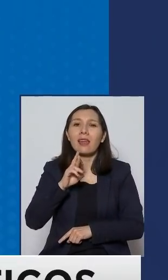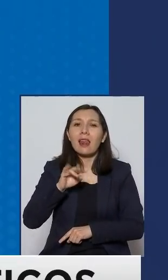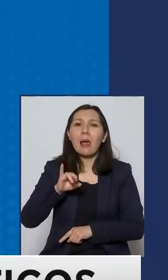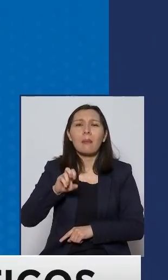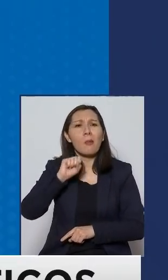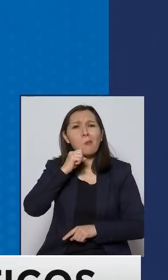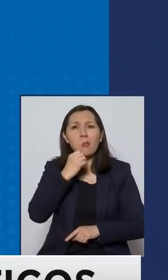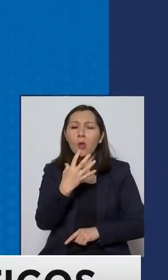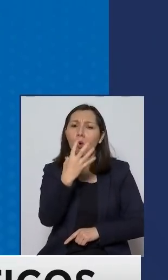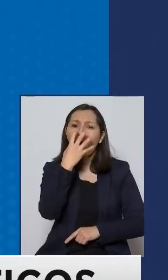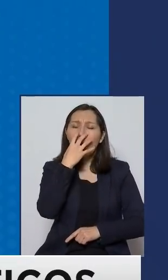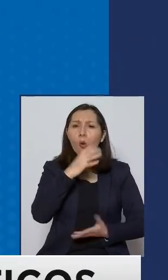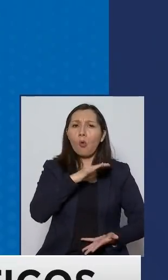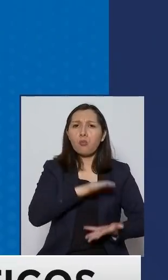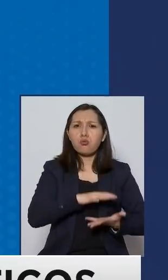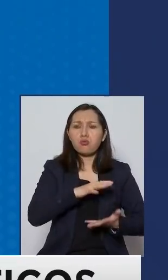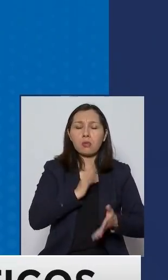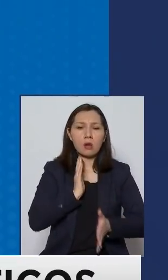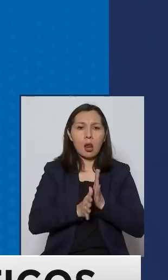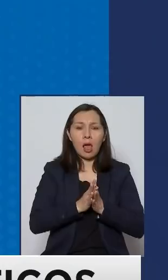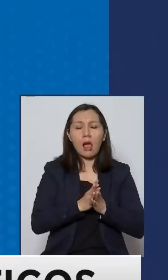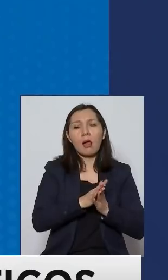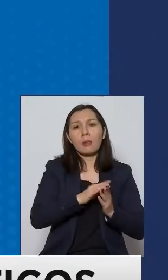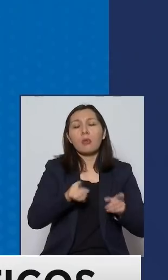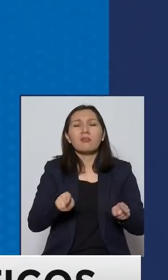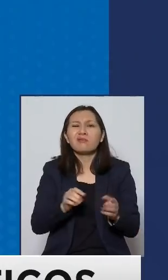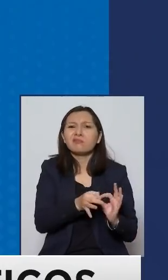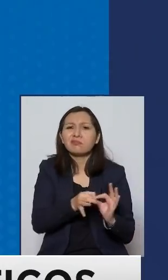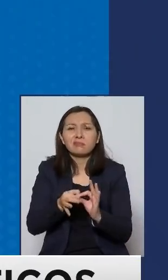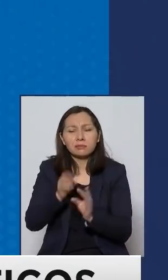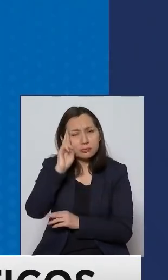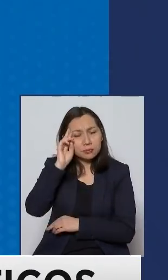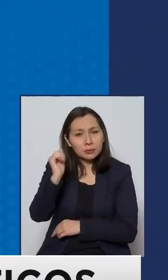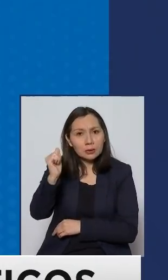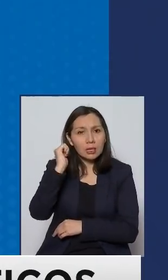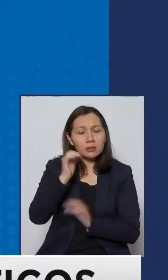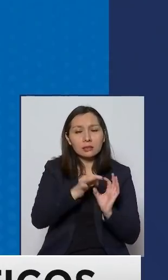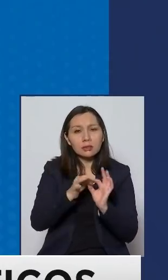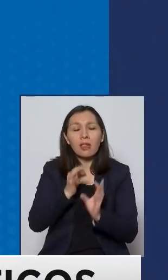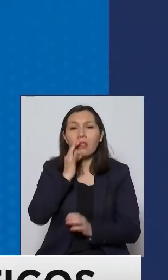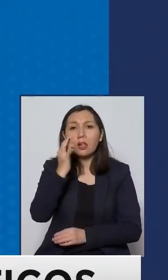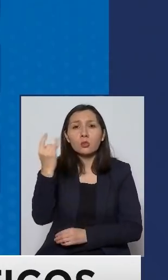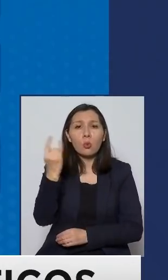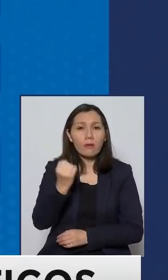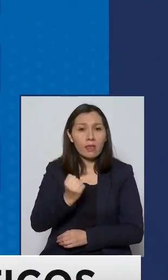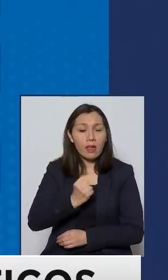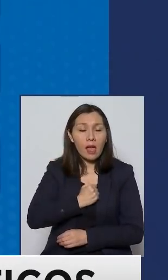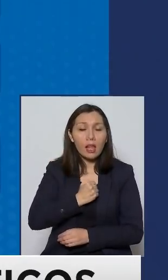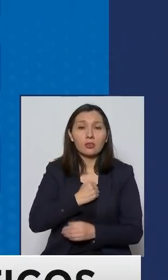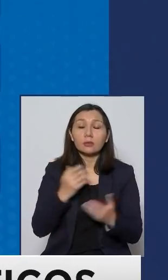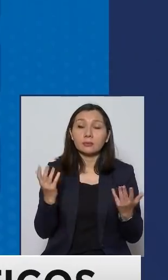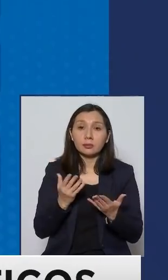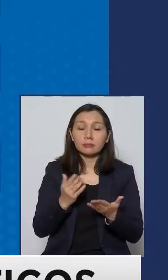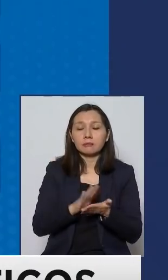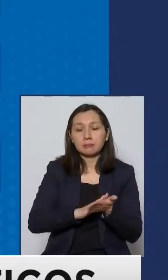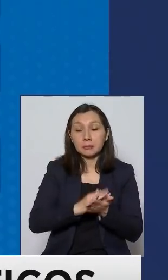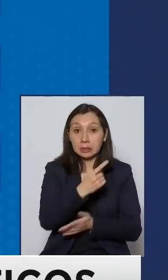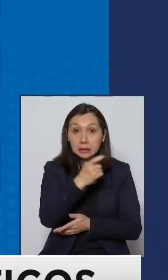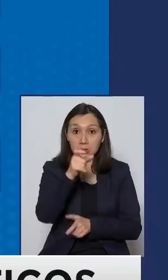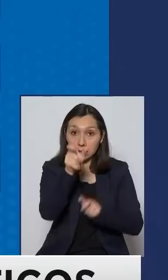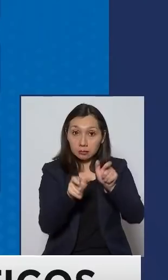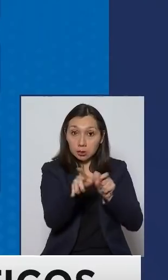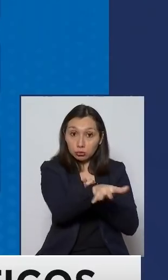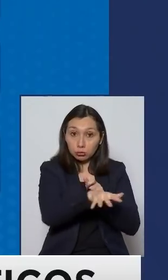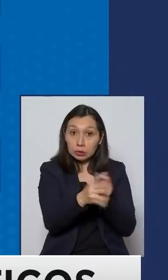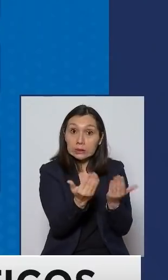oxígeno-terapia de alto flujo, recordando lo que señalábamos ayer en la Universidad Católica, de que cada 100 personas